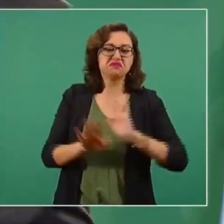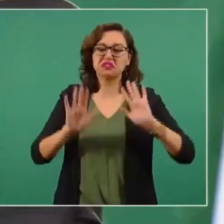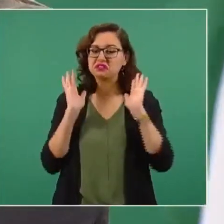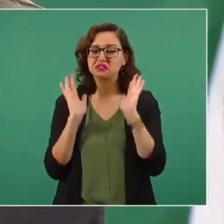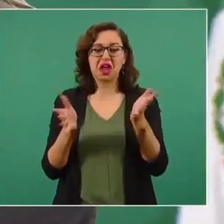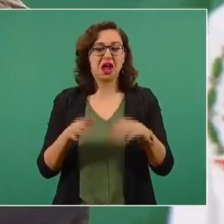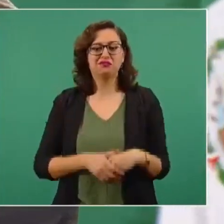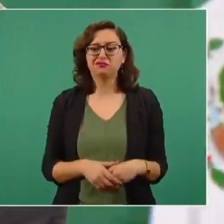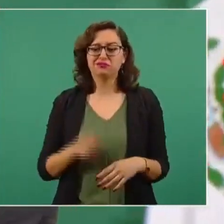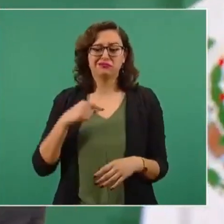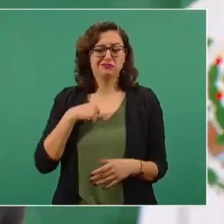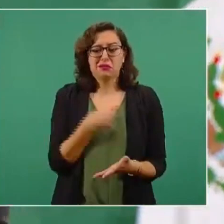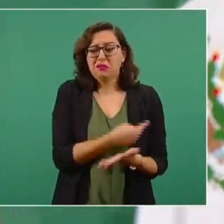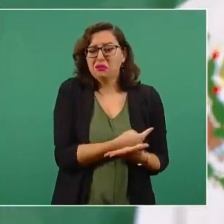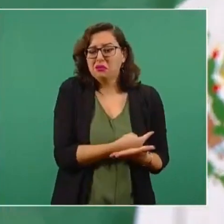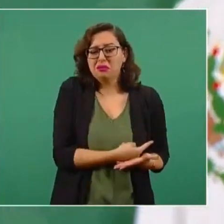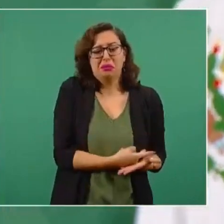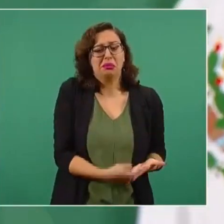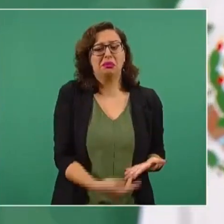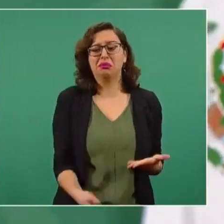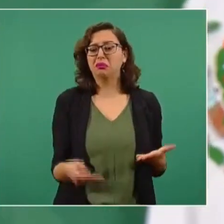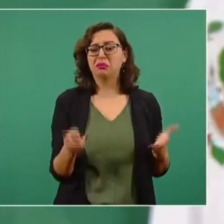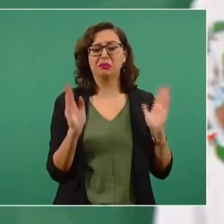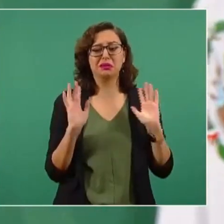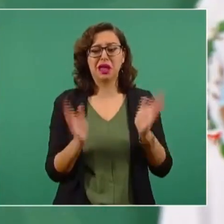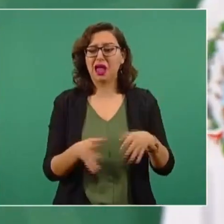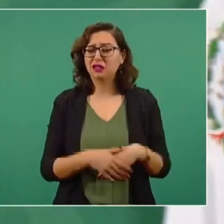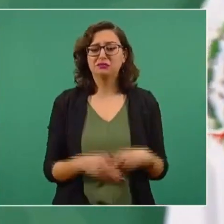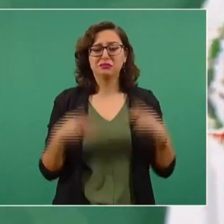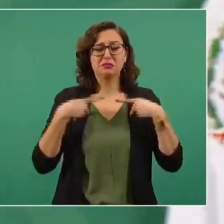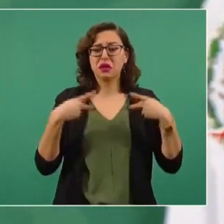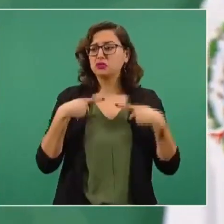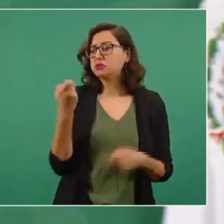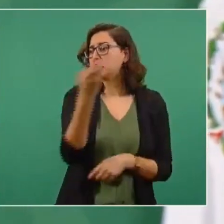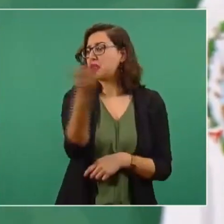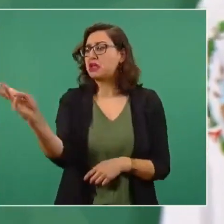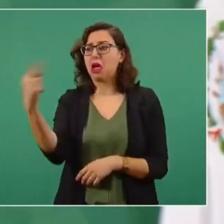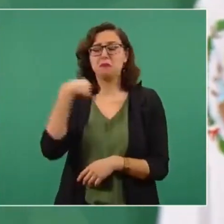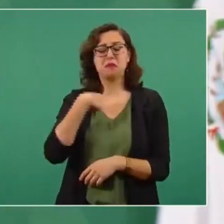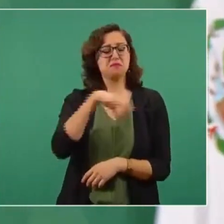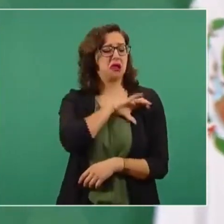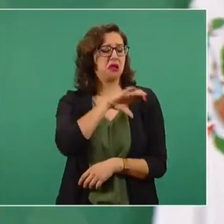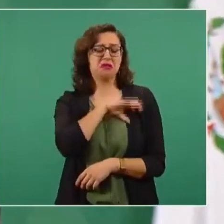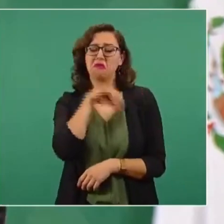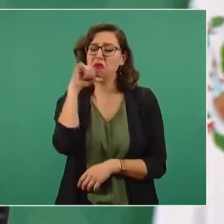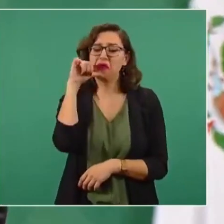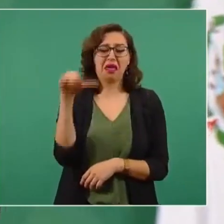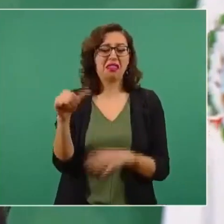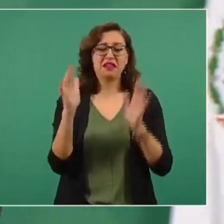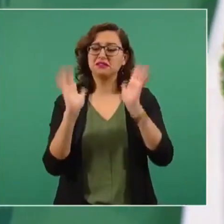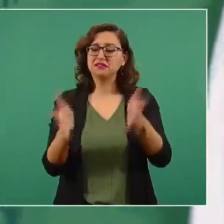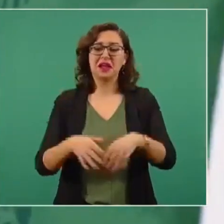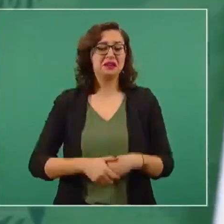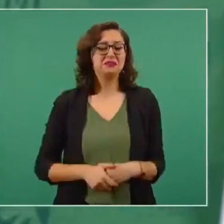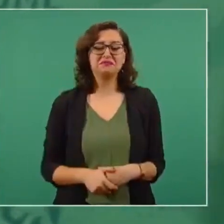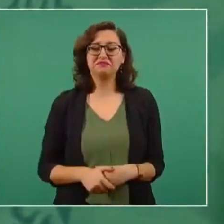ya estoy en el suelo, la gente ya no me quiere, ¿por qué?, porque